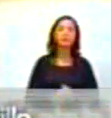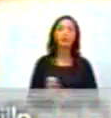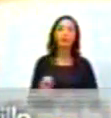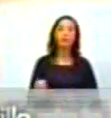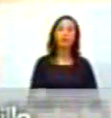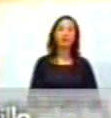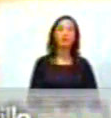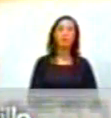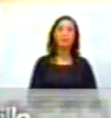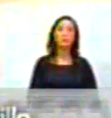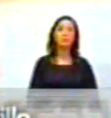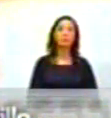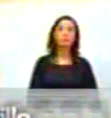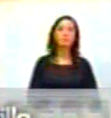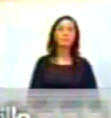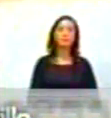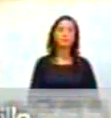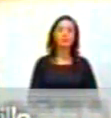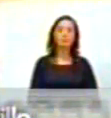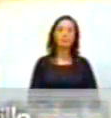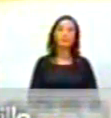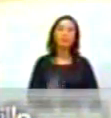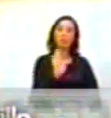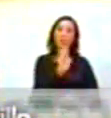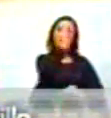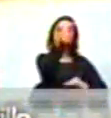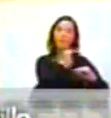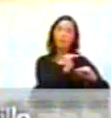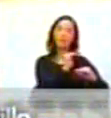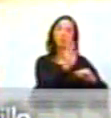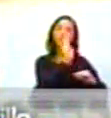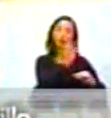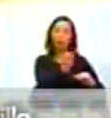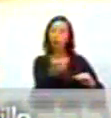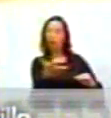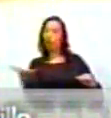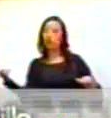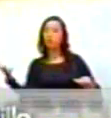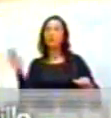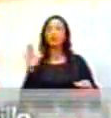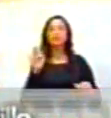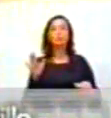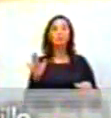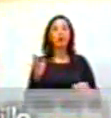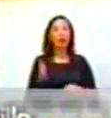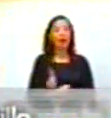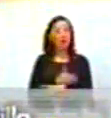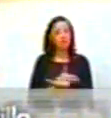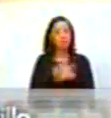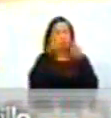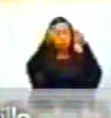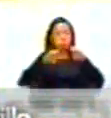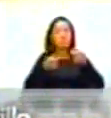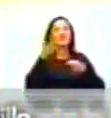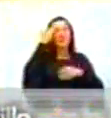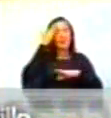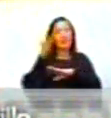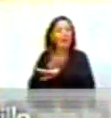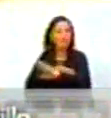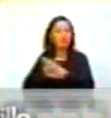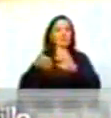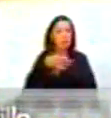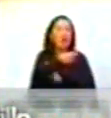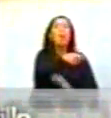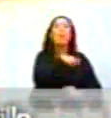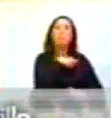cuando puede ser menor en términos porcentuales que los de las otras cosas, está grabada por las denuncias que se han venido conociendo. Pero también ahí están las